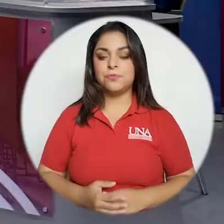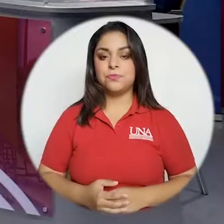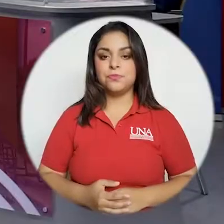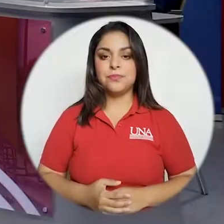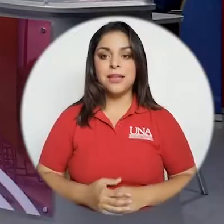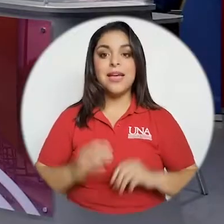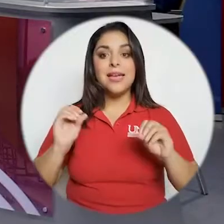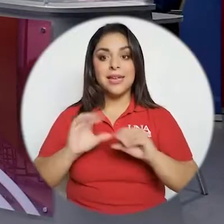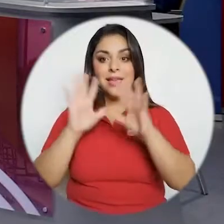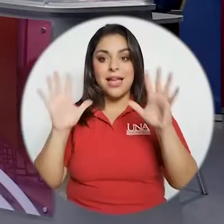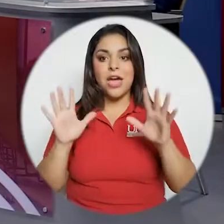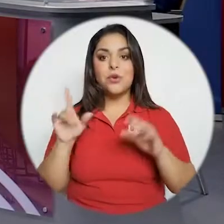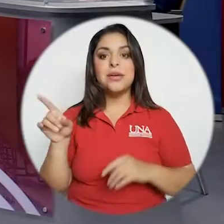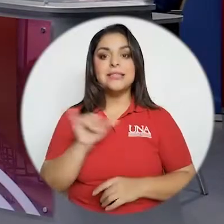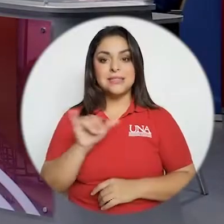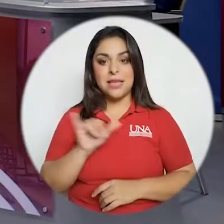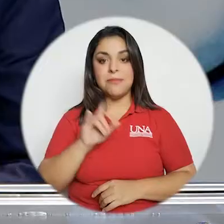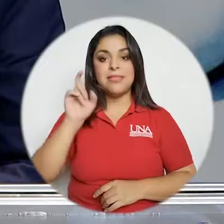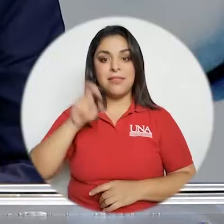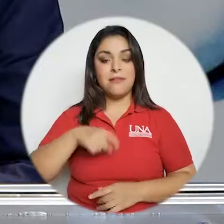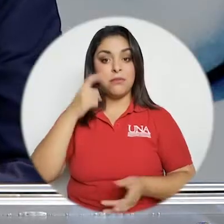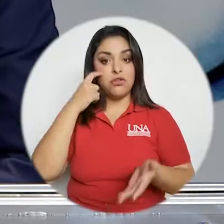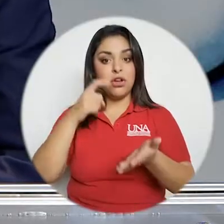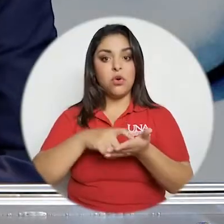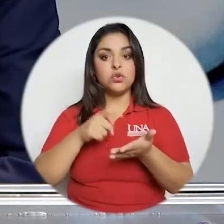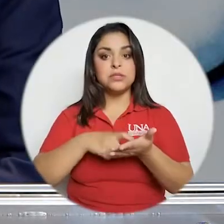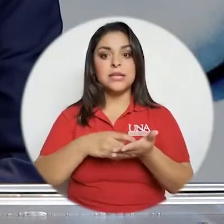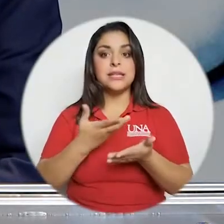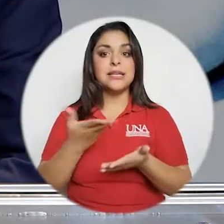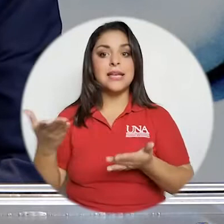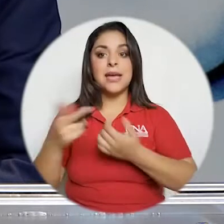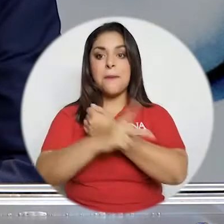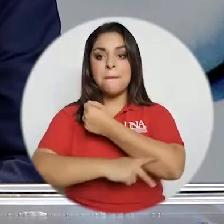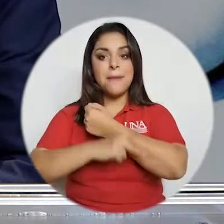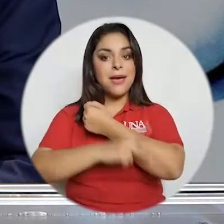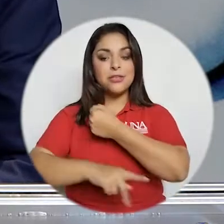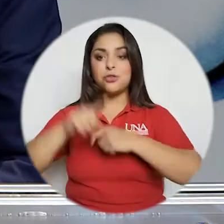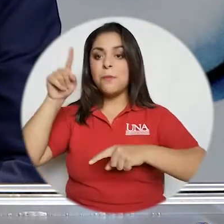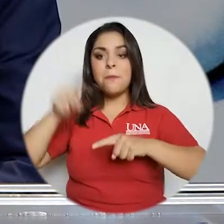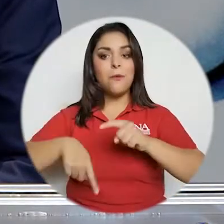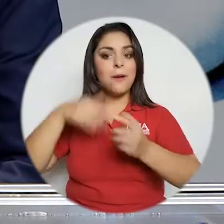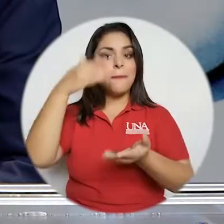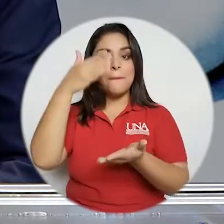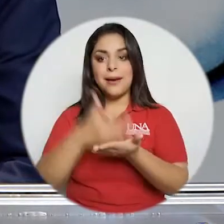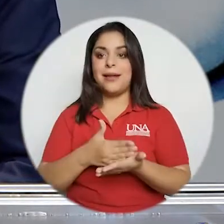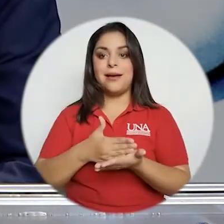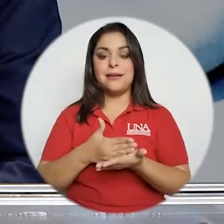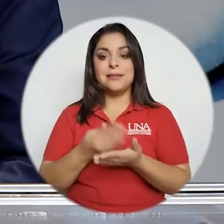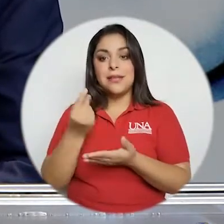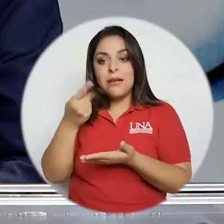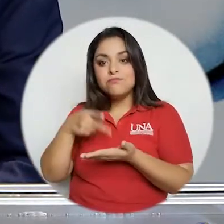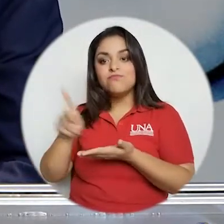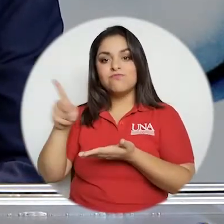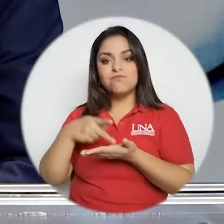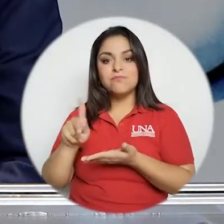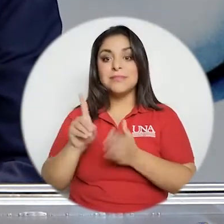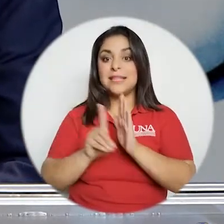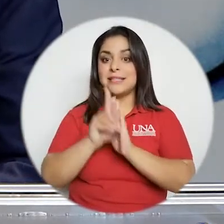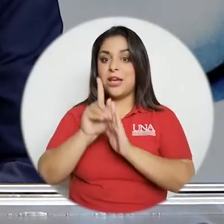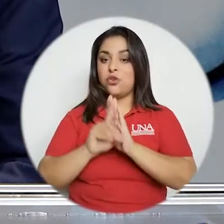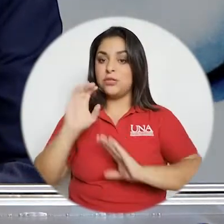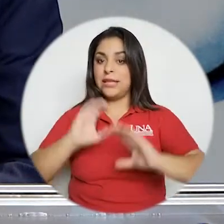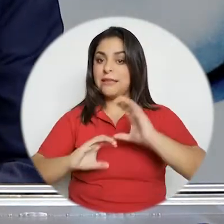claro y por eso también tenemos que reconocer que el país no debe de cesar su inversión en